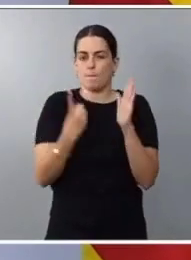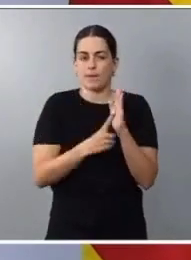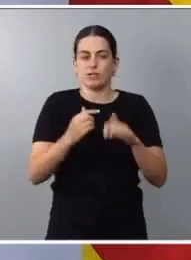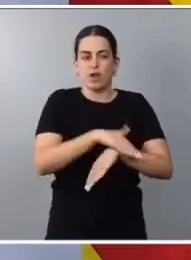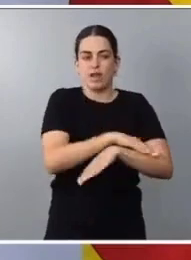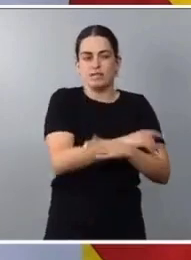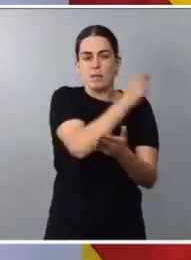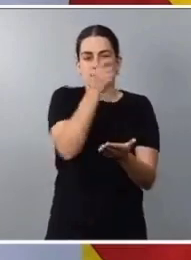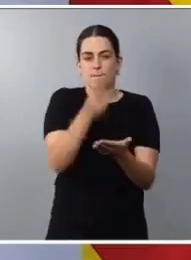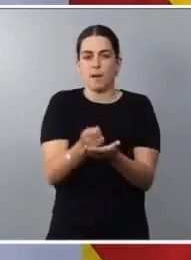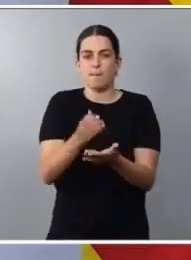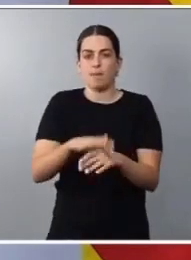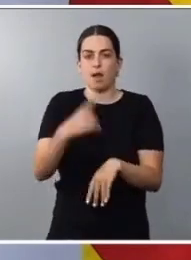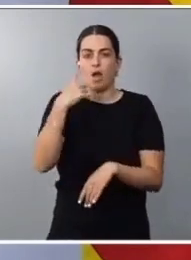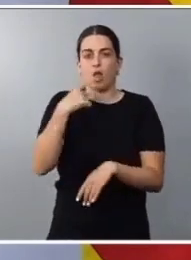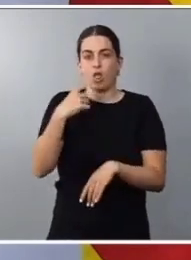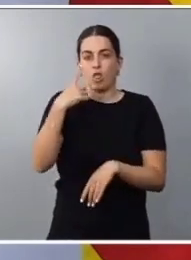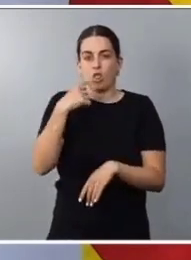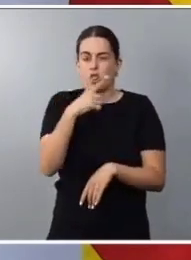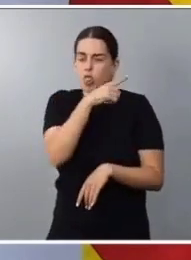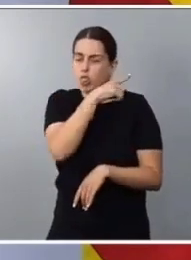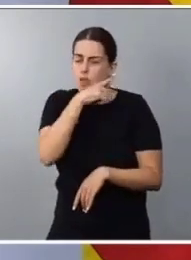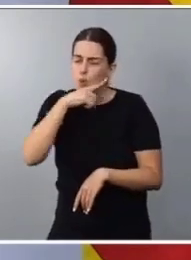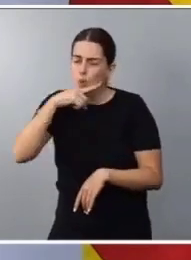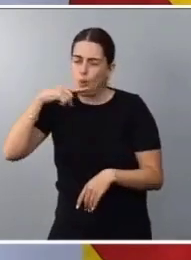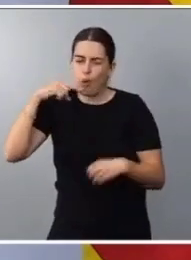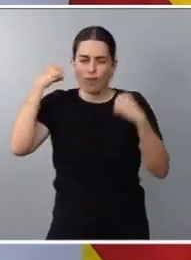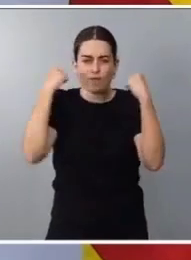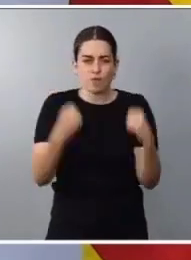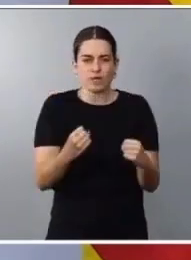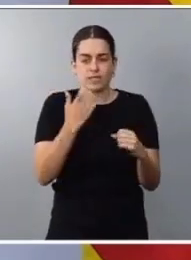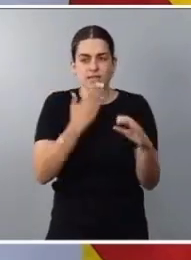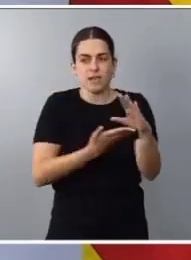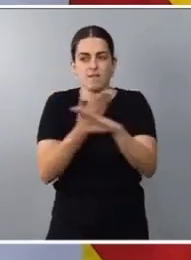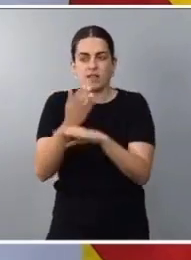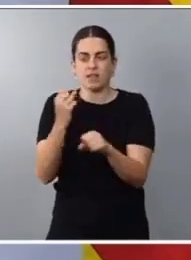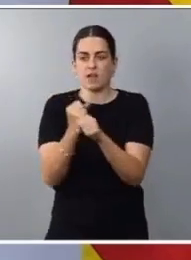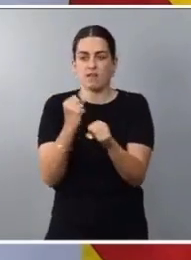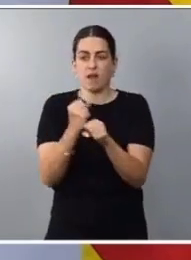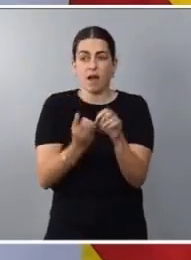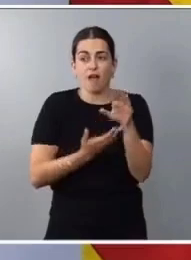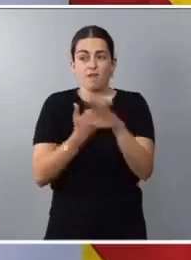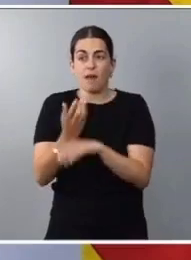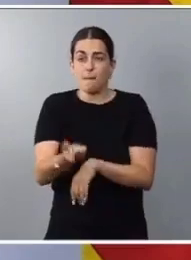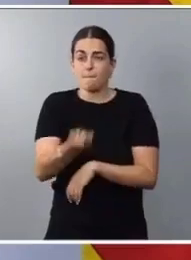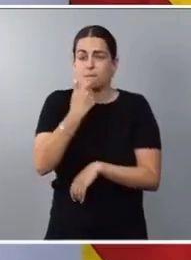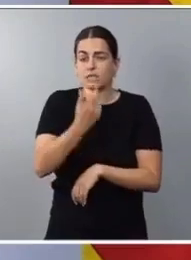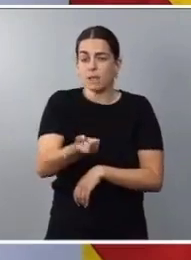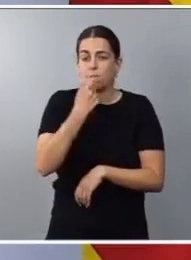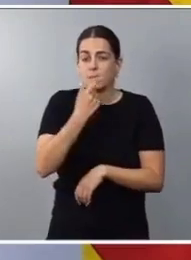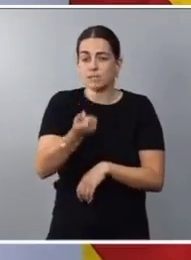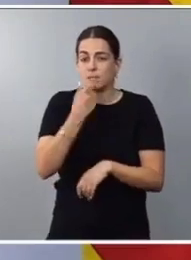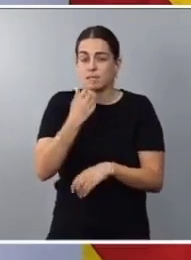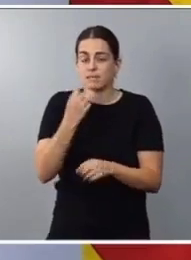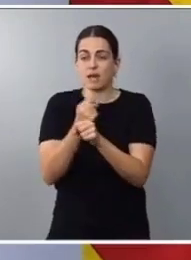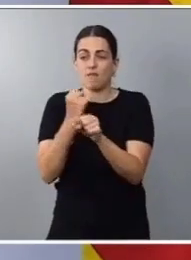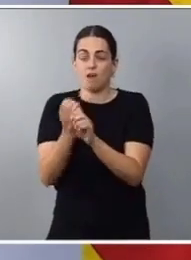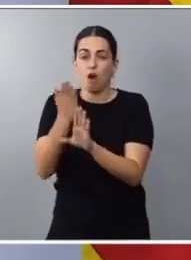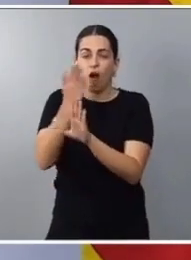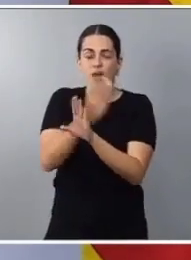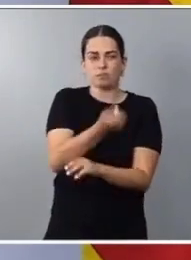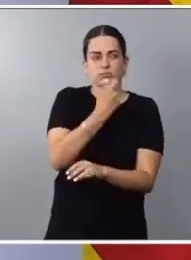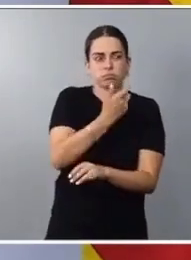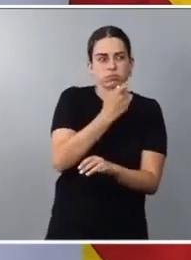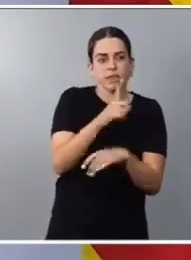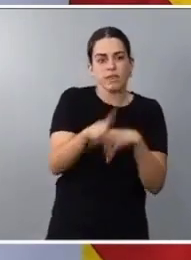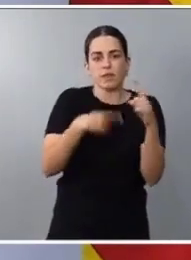dolorosas e incapacitantes. Se acabó ir a trabajar con dolor, se acabó empastillarse antes de llegar al trabajo y tener que ocultar